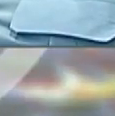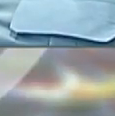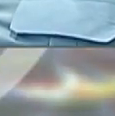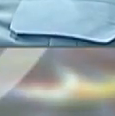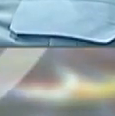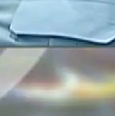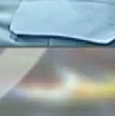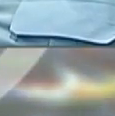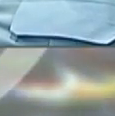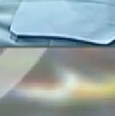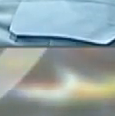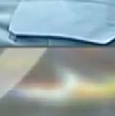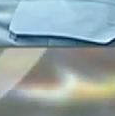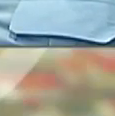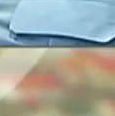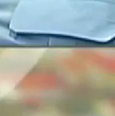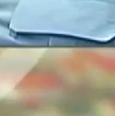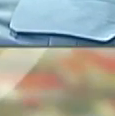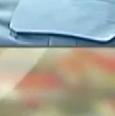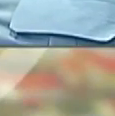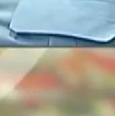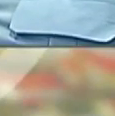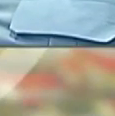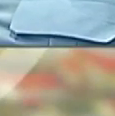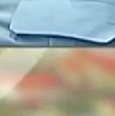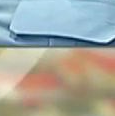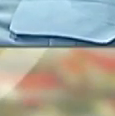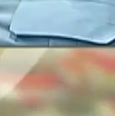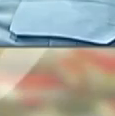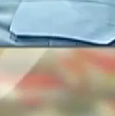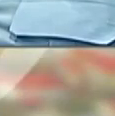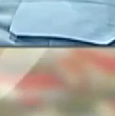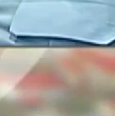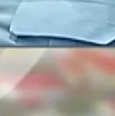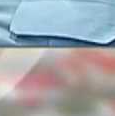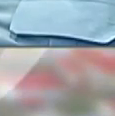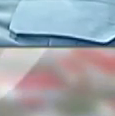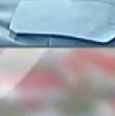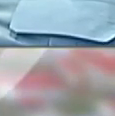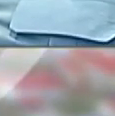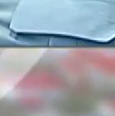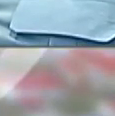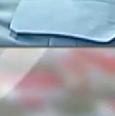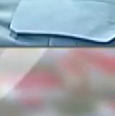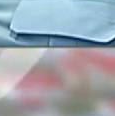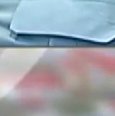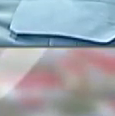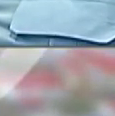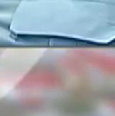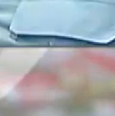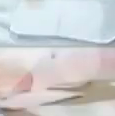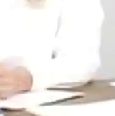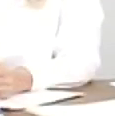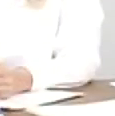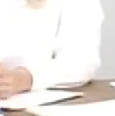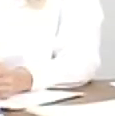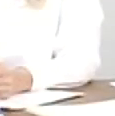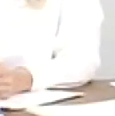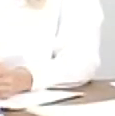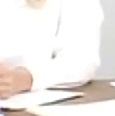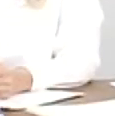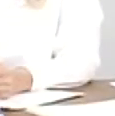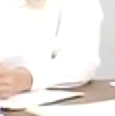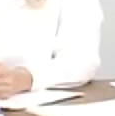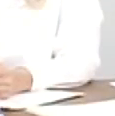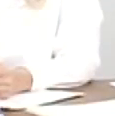atención alimentaria de nuestro pueblo. Tengo aquí la solicitud de recursos financieros para el programa de